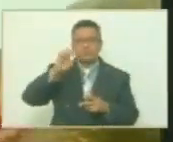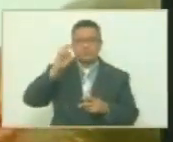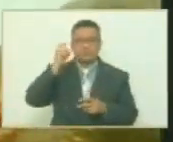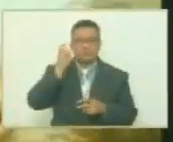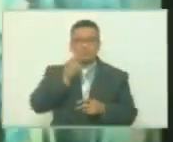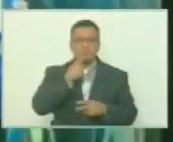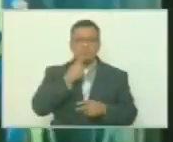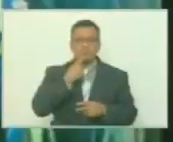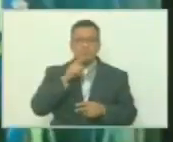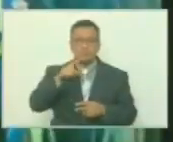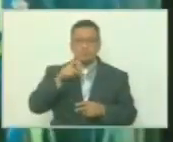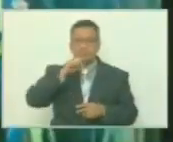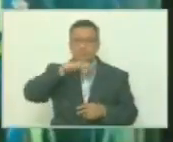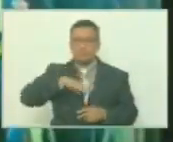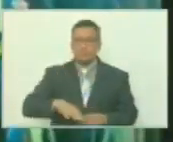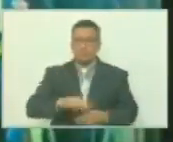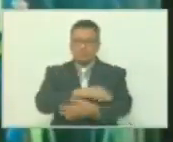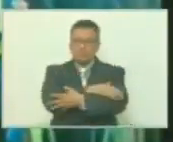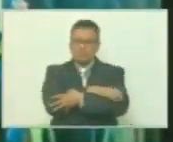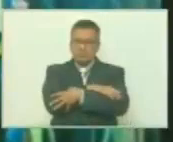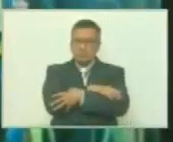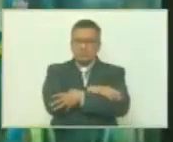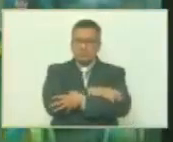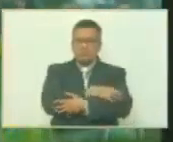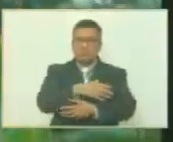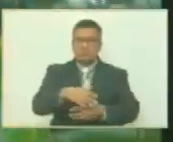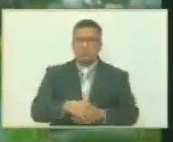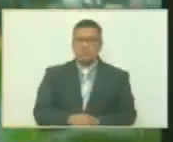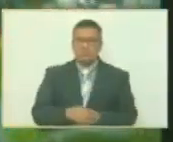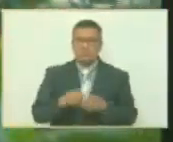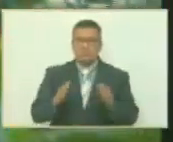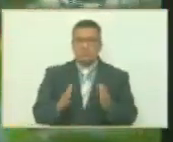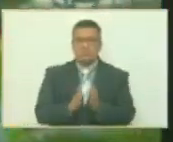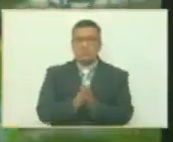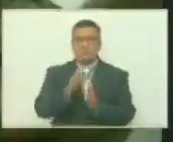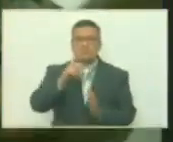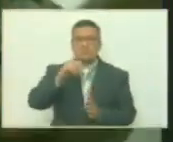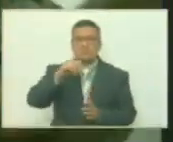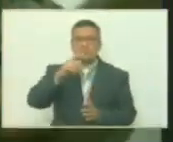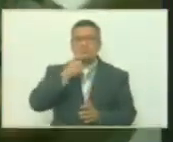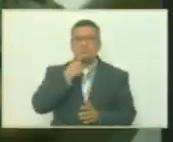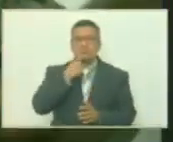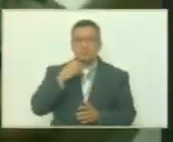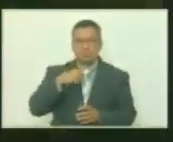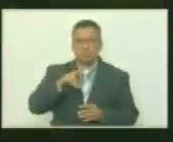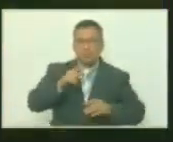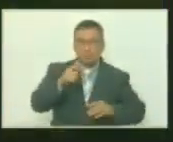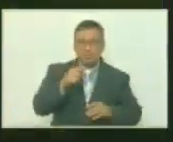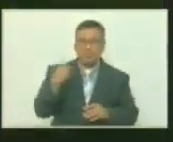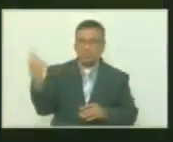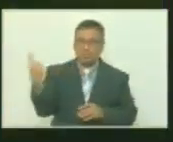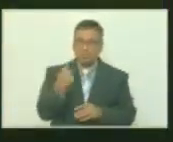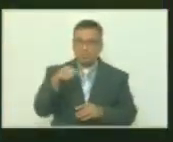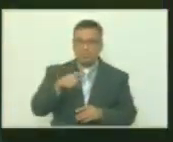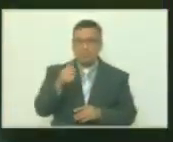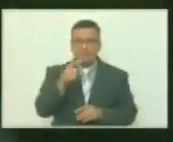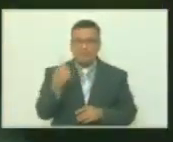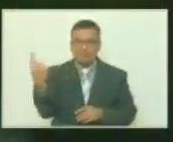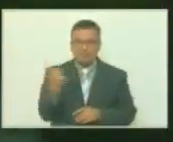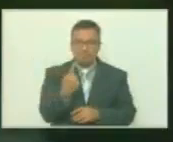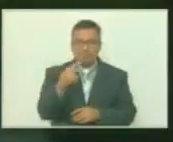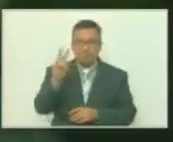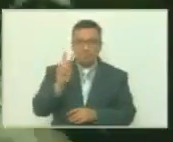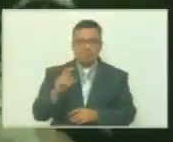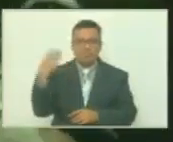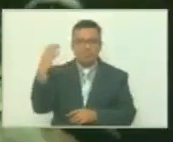aquel histórico abrazo San Martín que casi llegó aquí casi llegó a este baño de